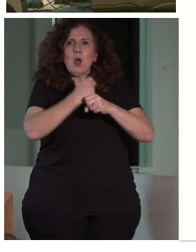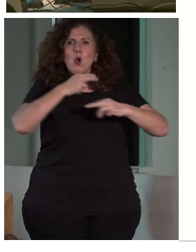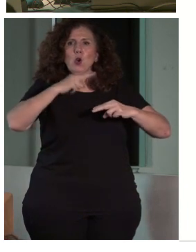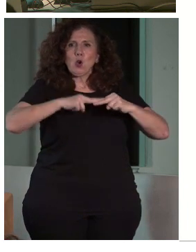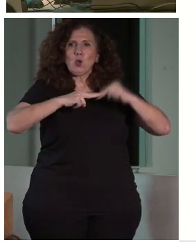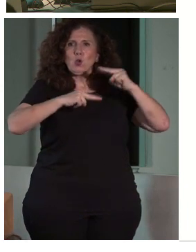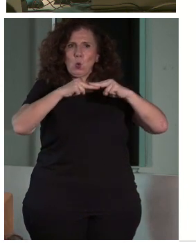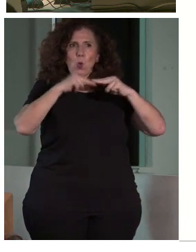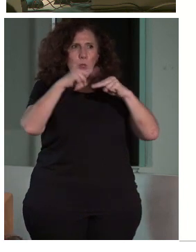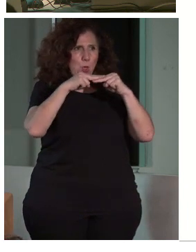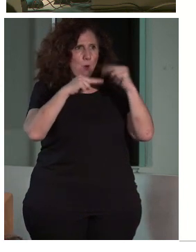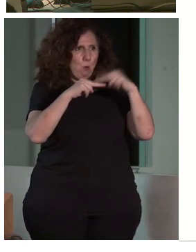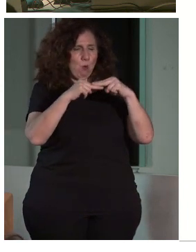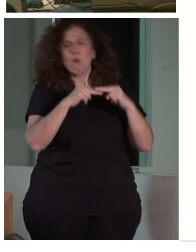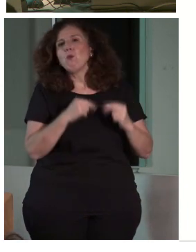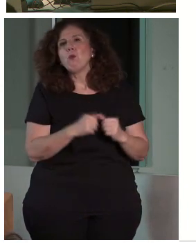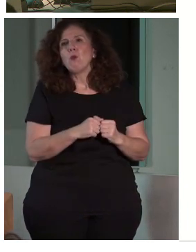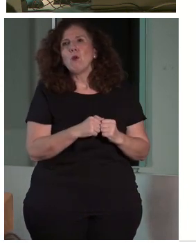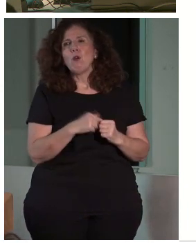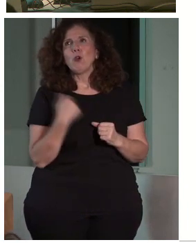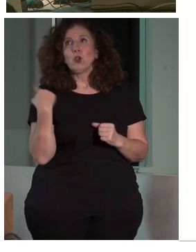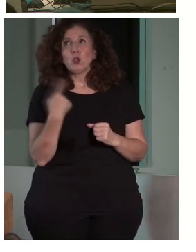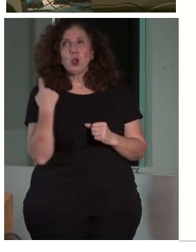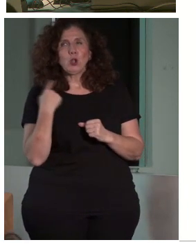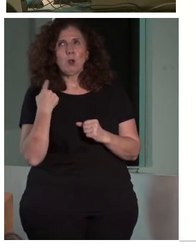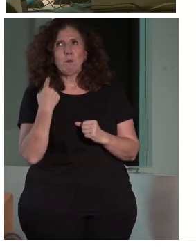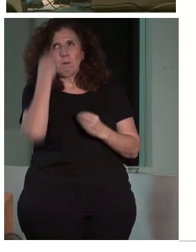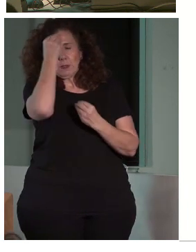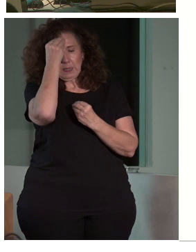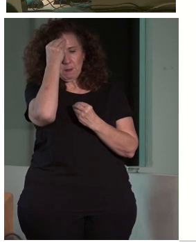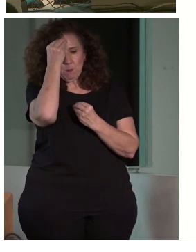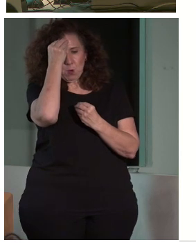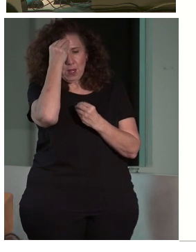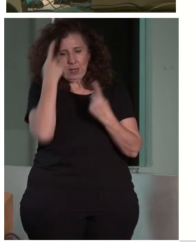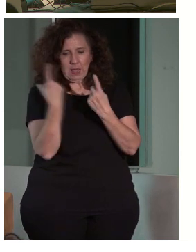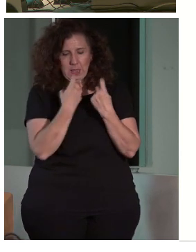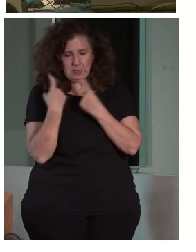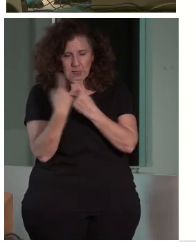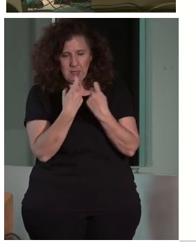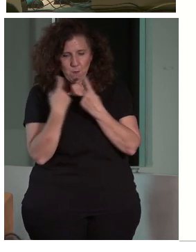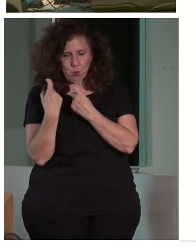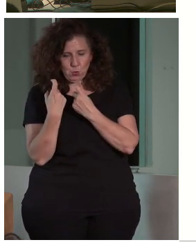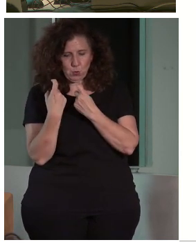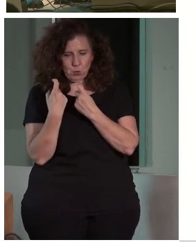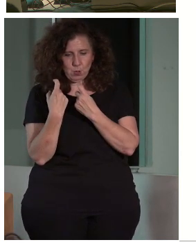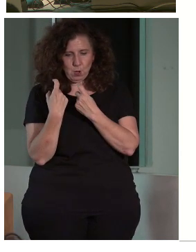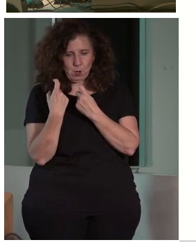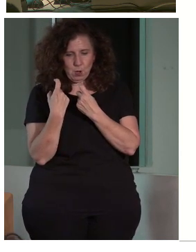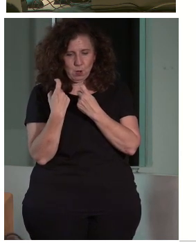construcción. Por lo tanto, nosotros entendíamos que también, por supuesto, es necesario lo que son